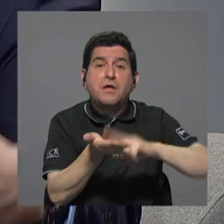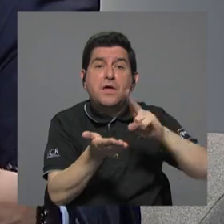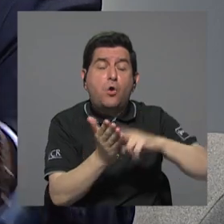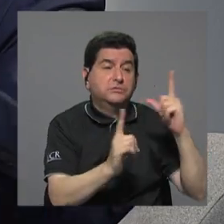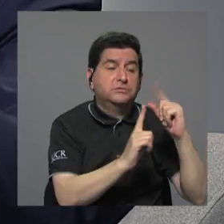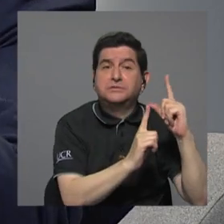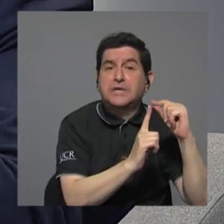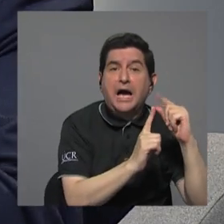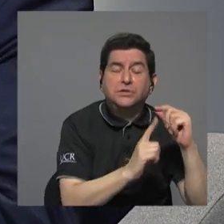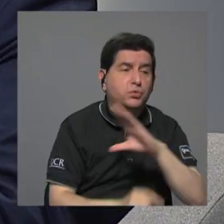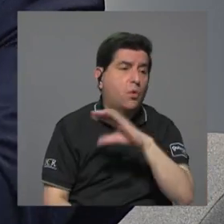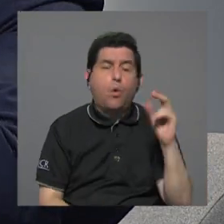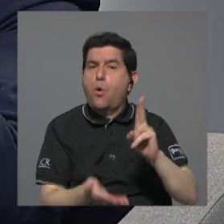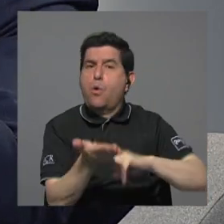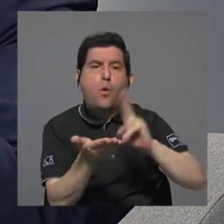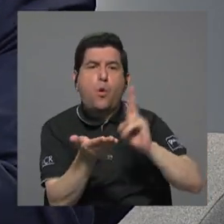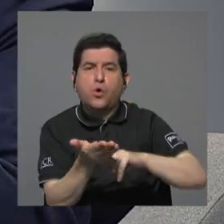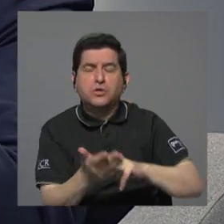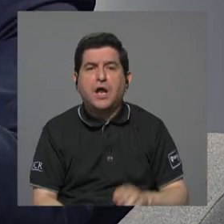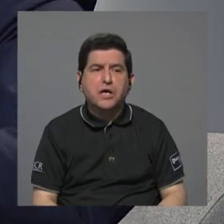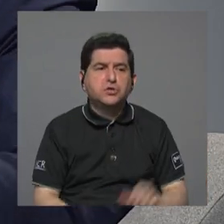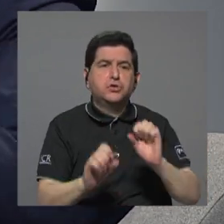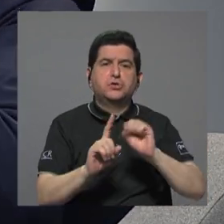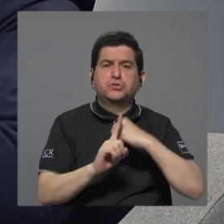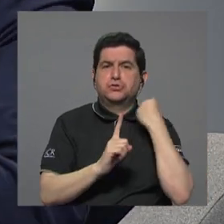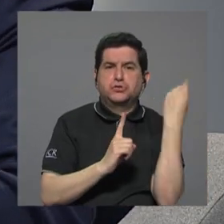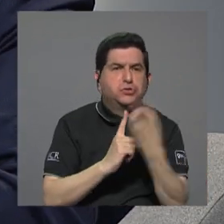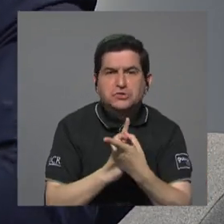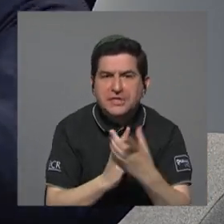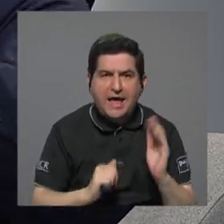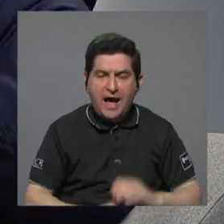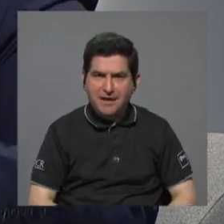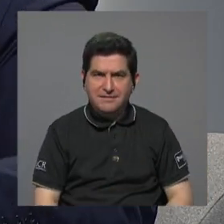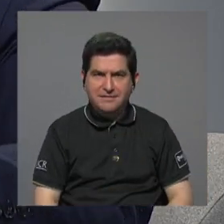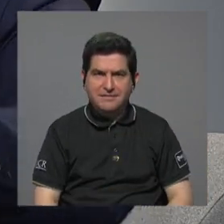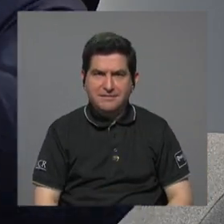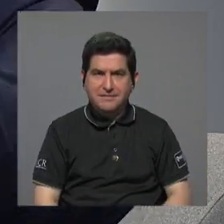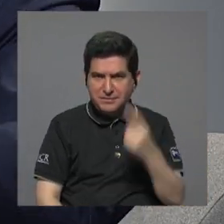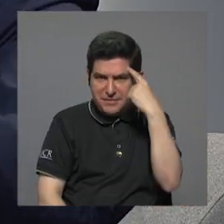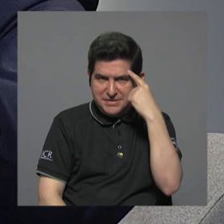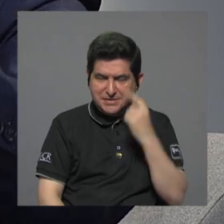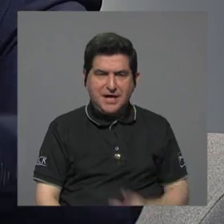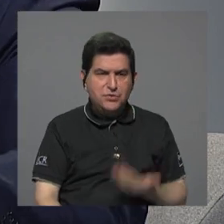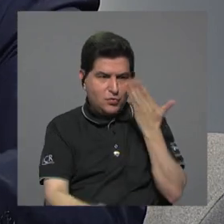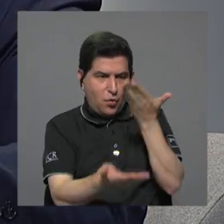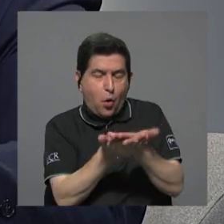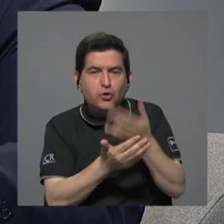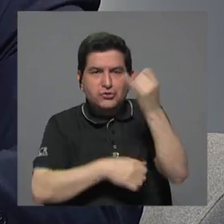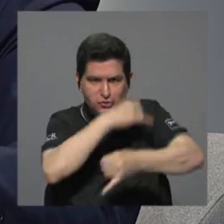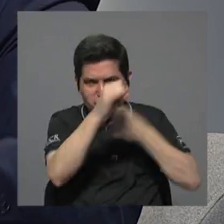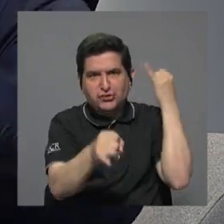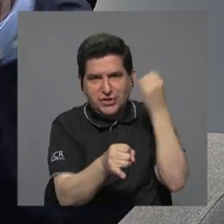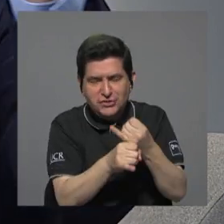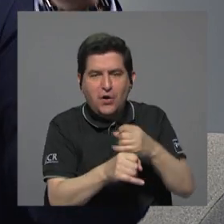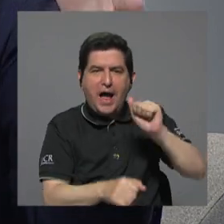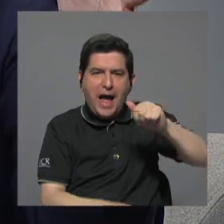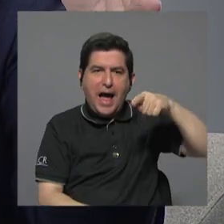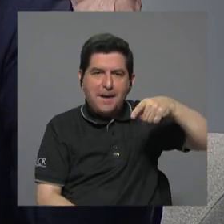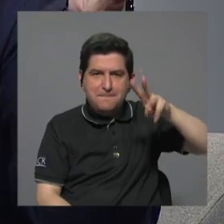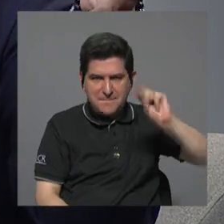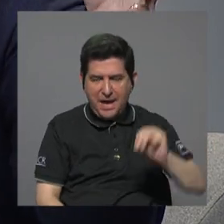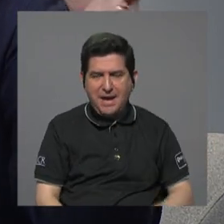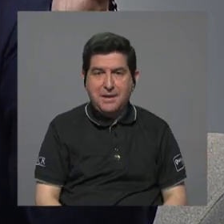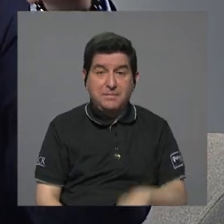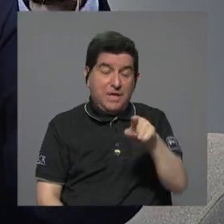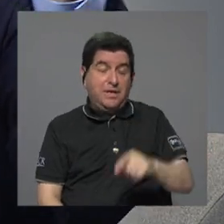arrendamiento o un contrato societario en este caso un contrato de una concesión internacional como APM Terminals que